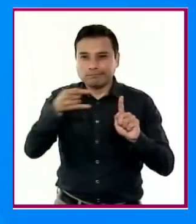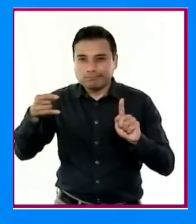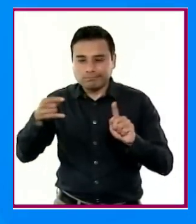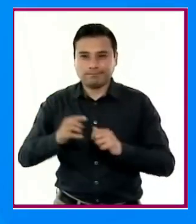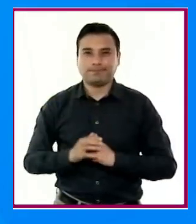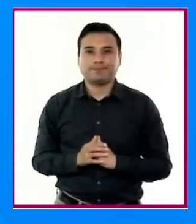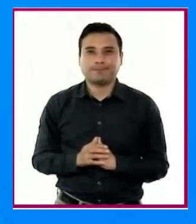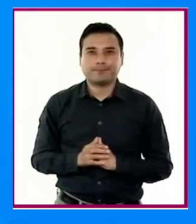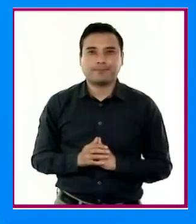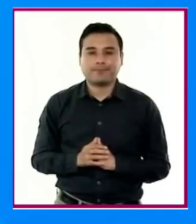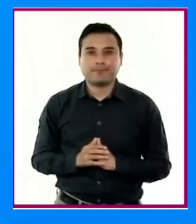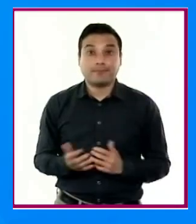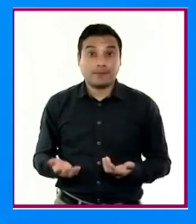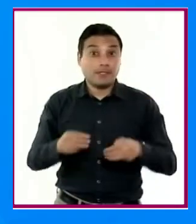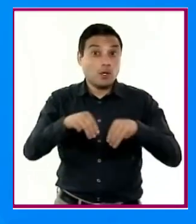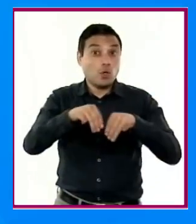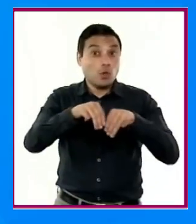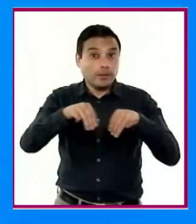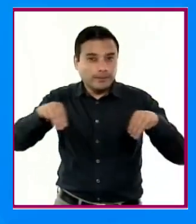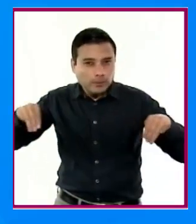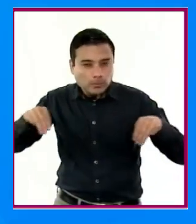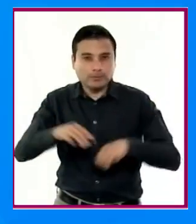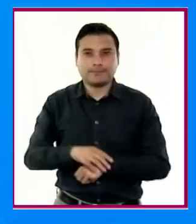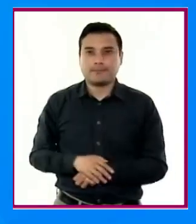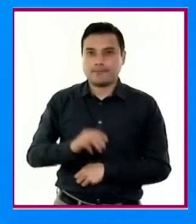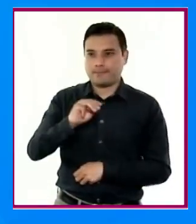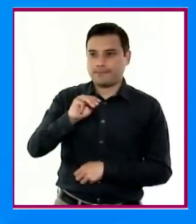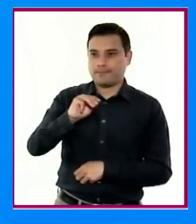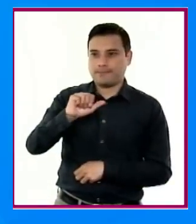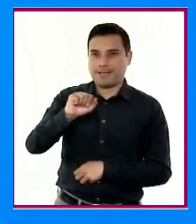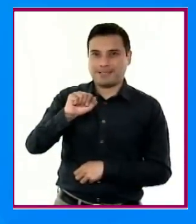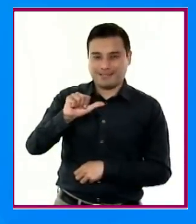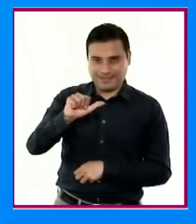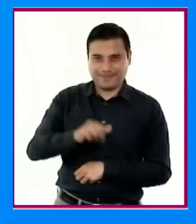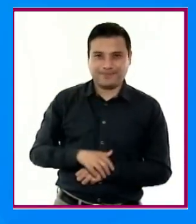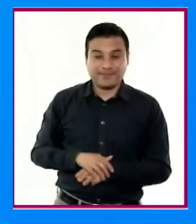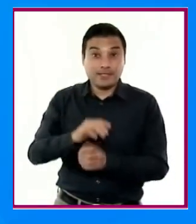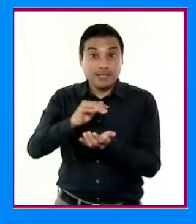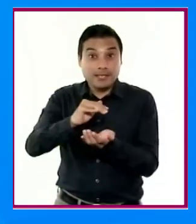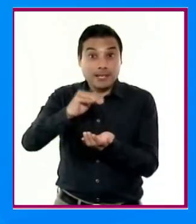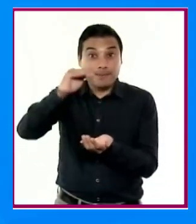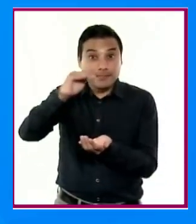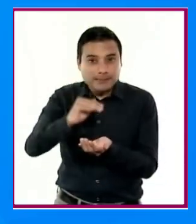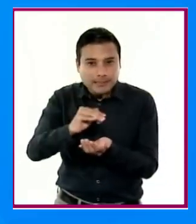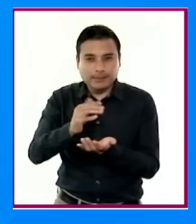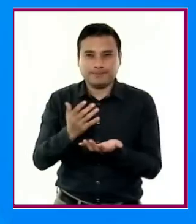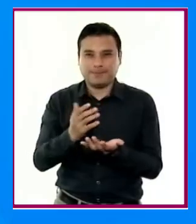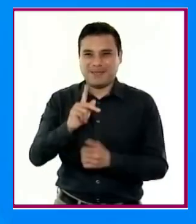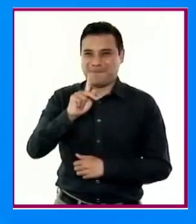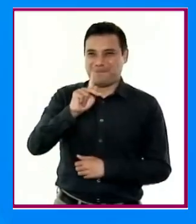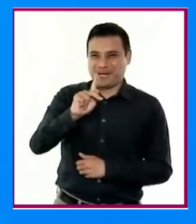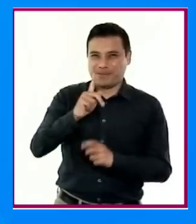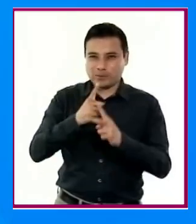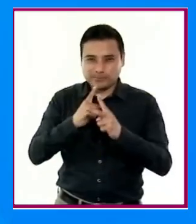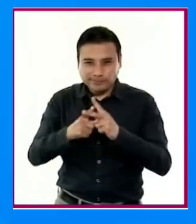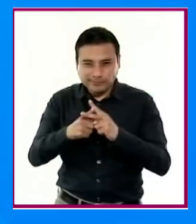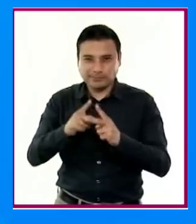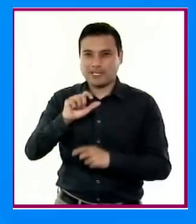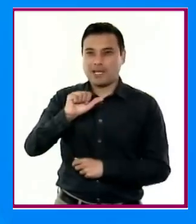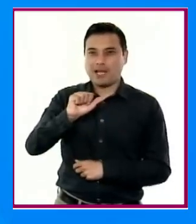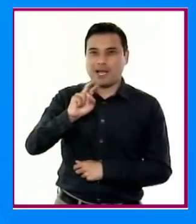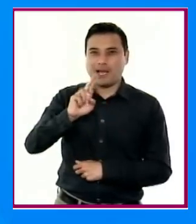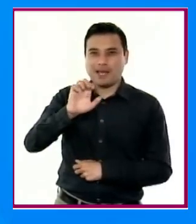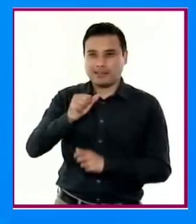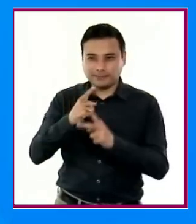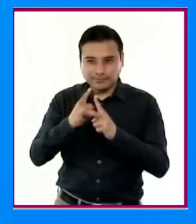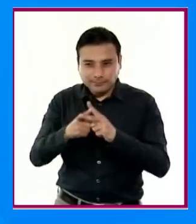magnitudes como longitud, masa, capacidad, cálculo de perímetros, áreas y